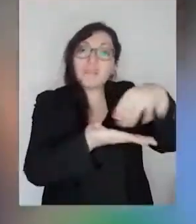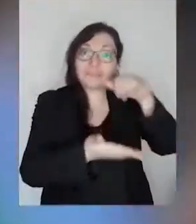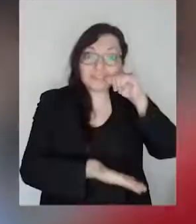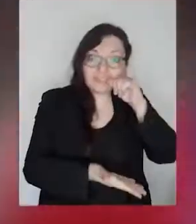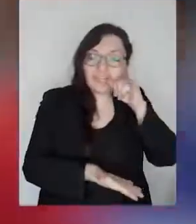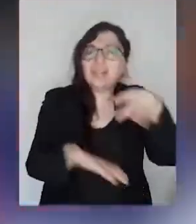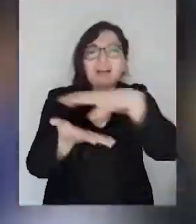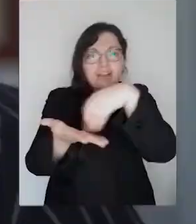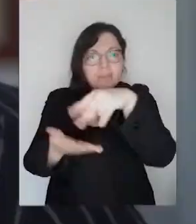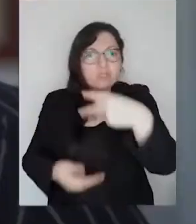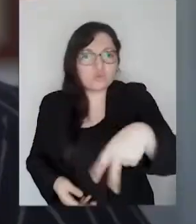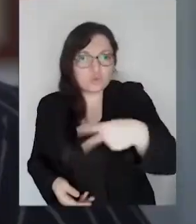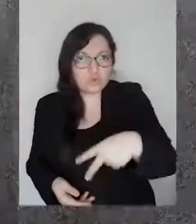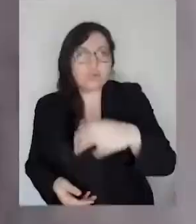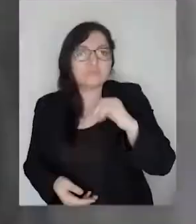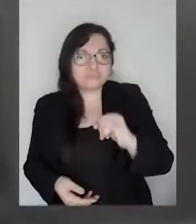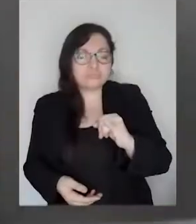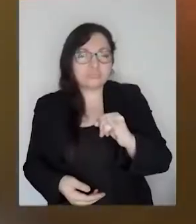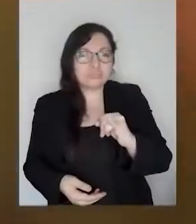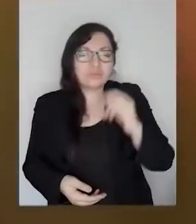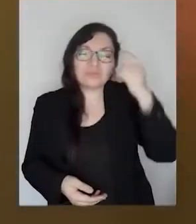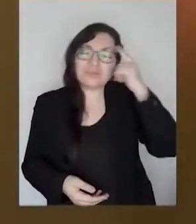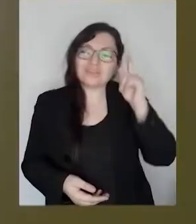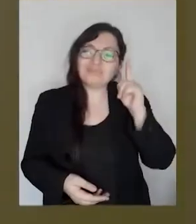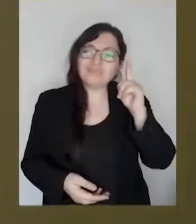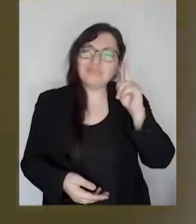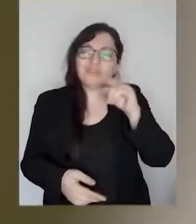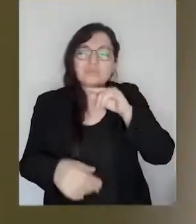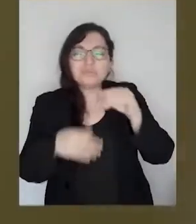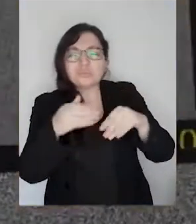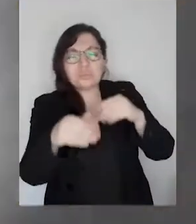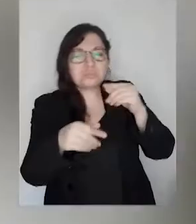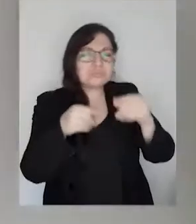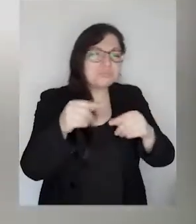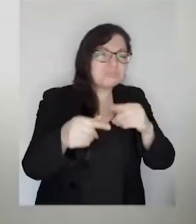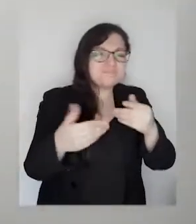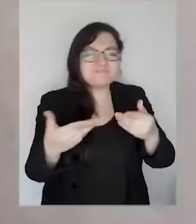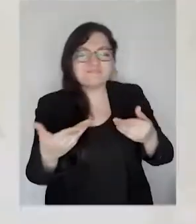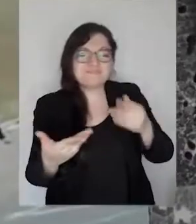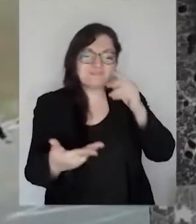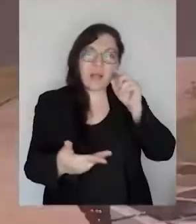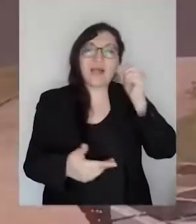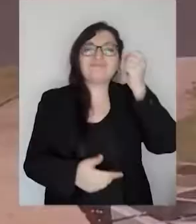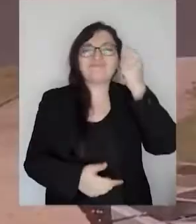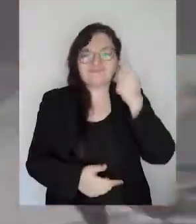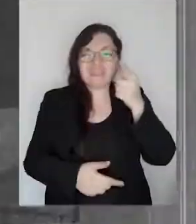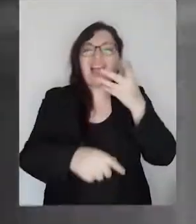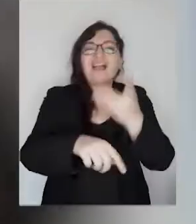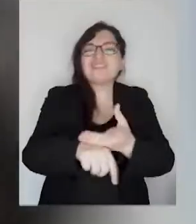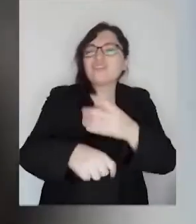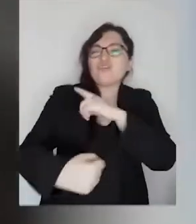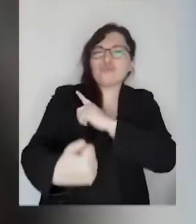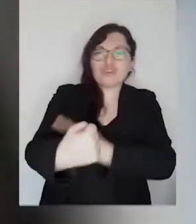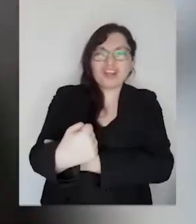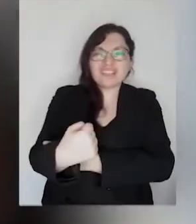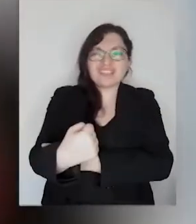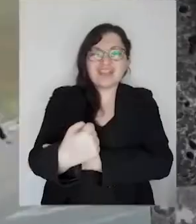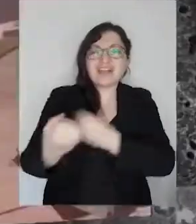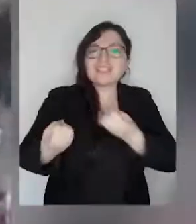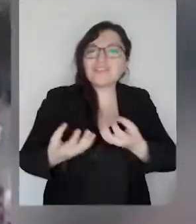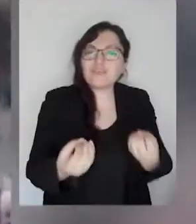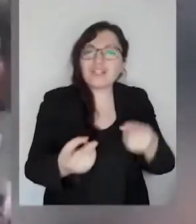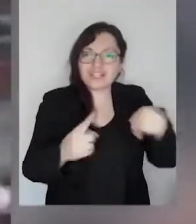Italia, fui a Plaza Ñuñoa. Pero al pasar los días yo entendí que había fuerzas que estaban impulsando